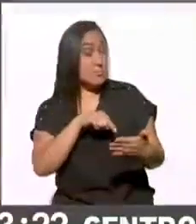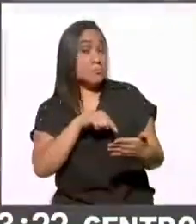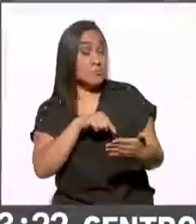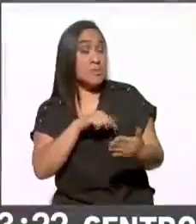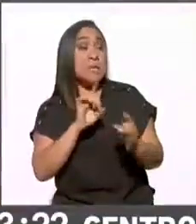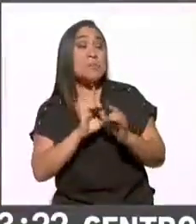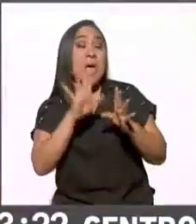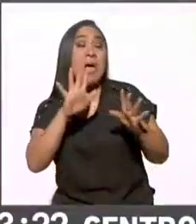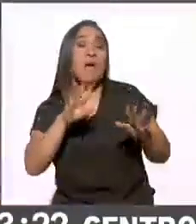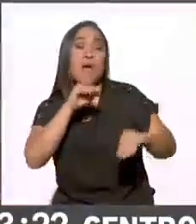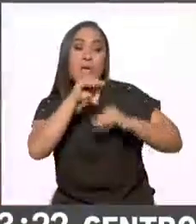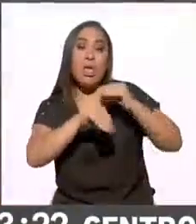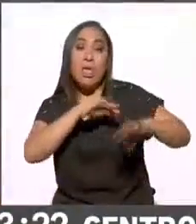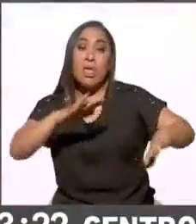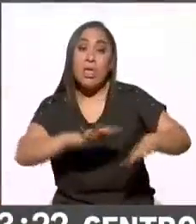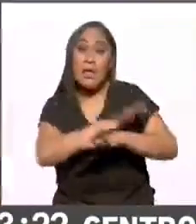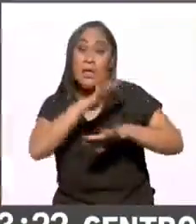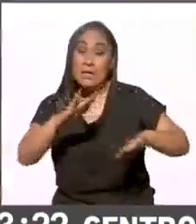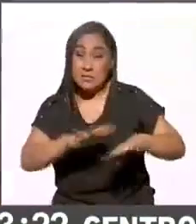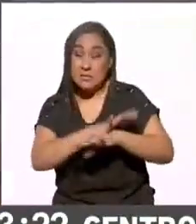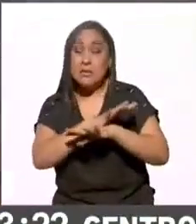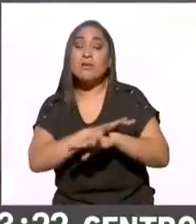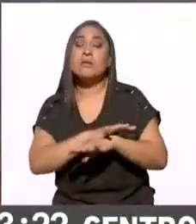muy frecuente.